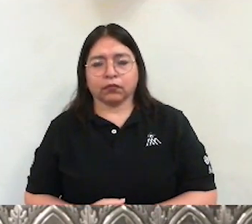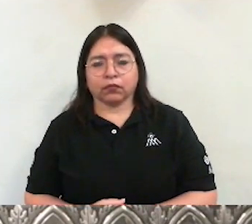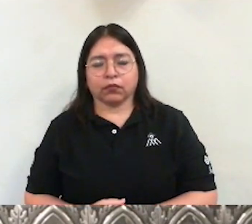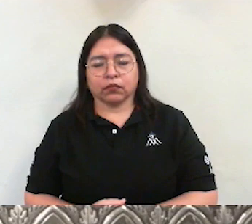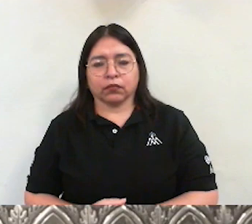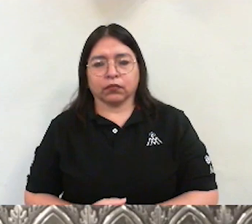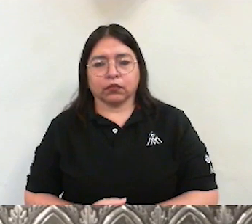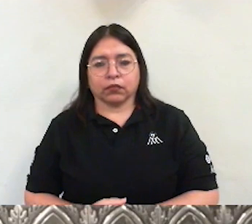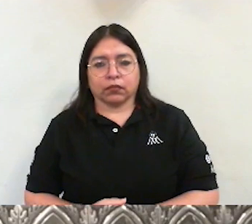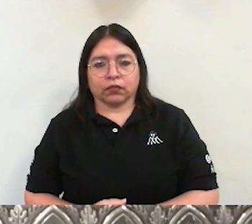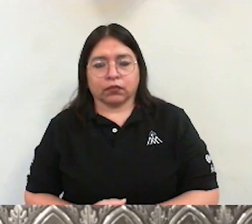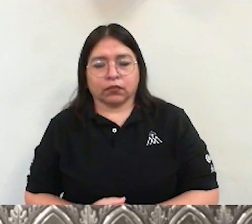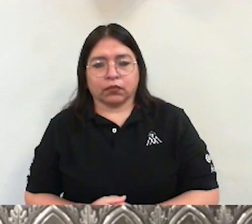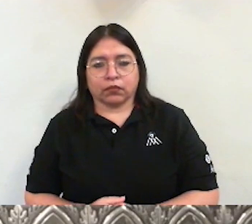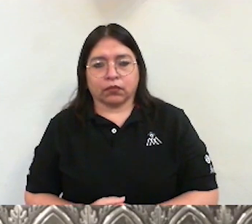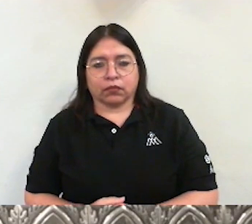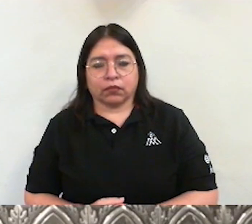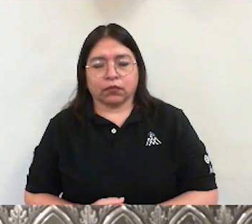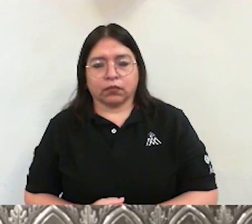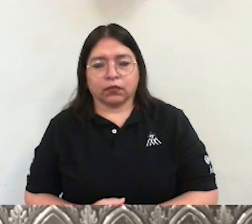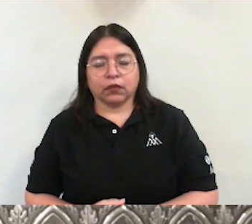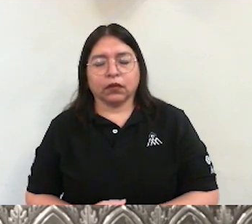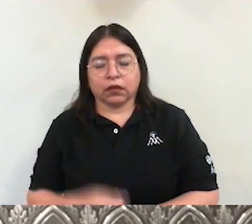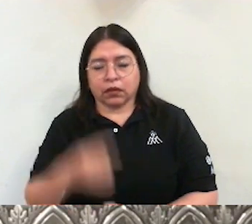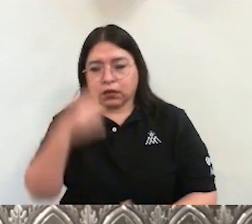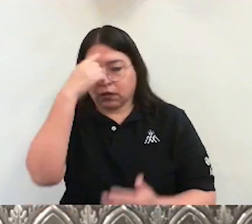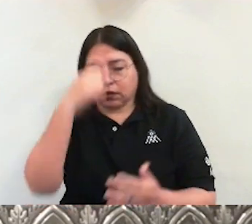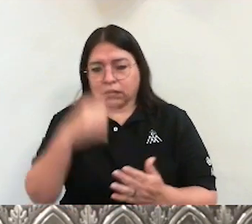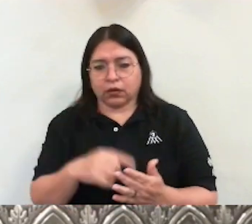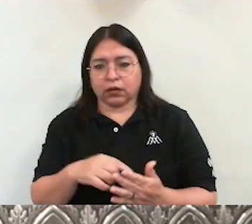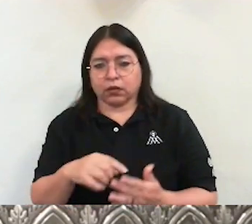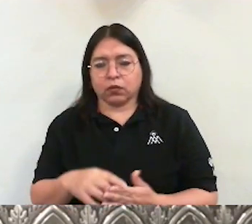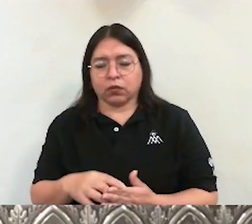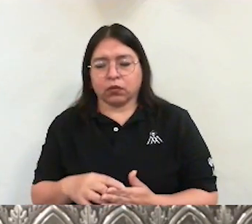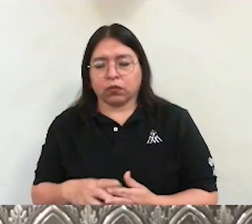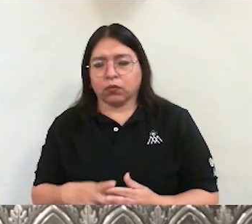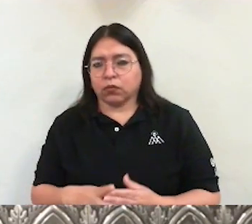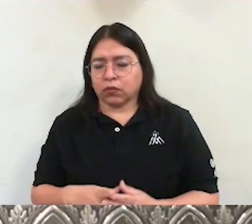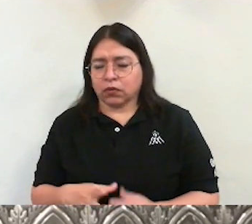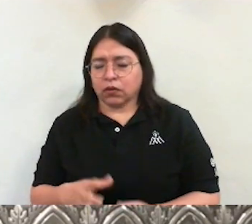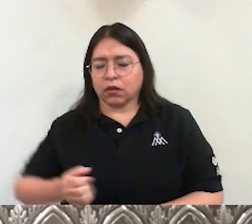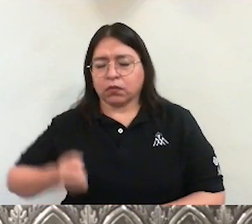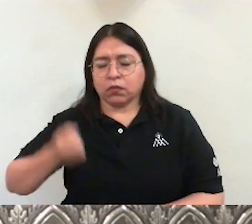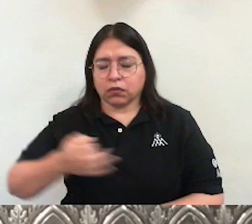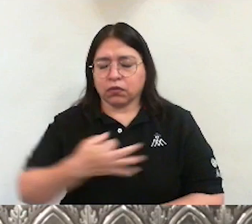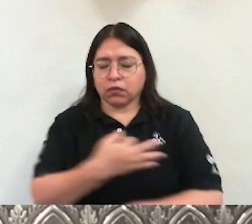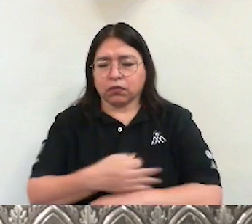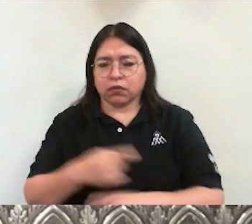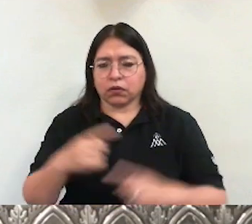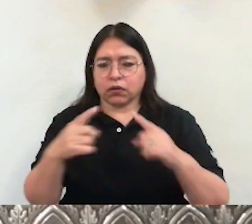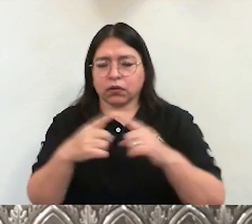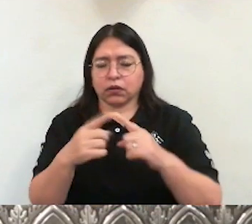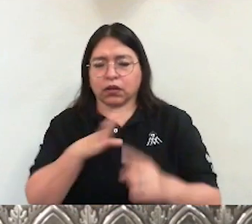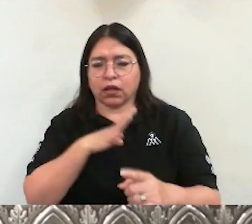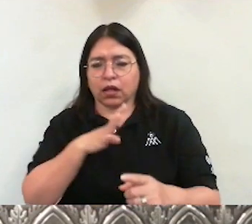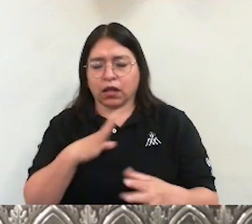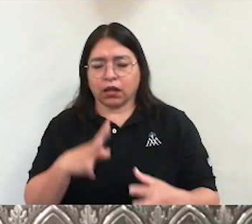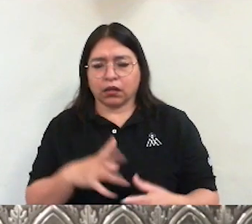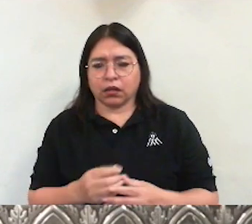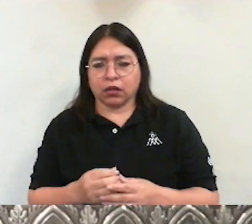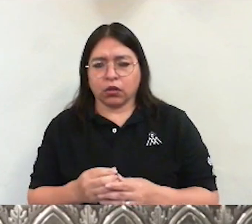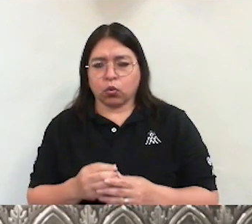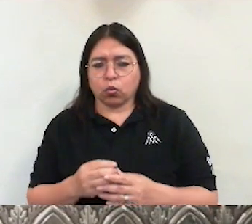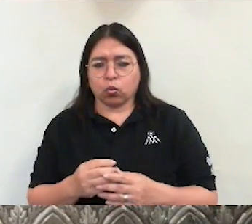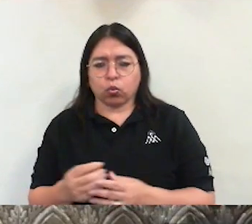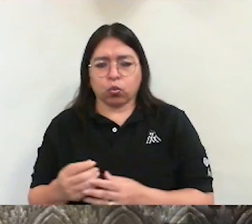y especialmente la pastoral familiar sea un oasis